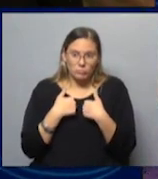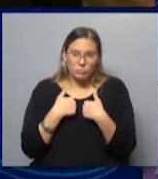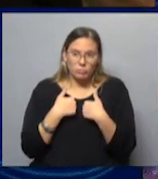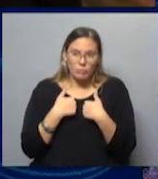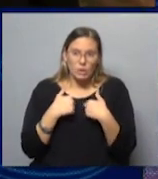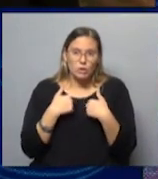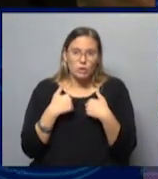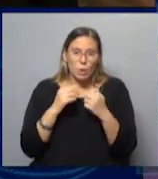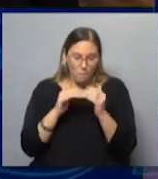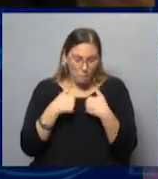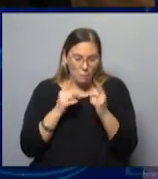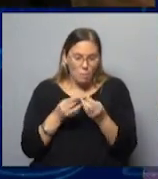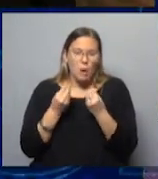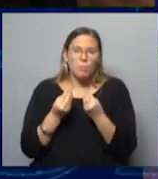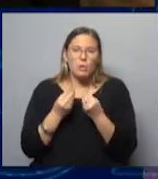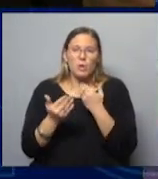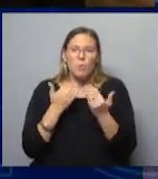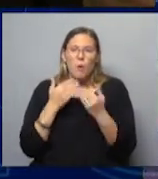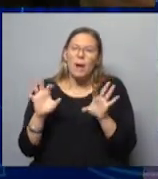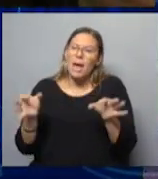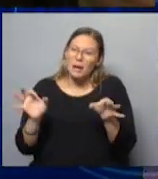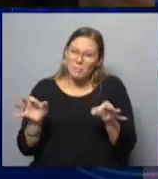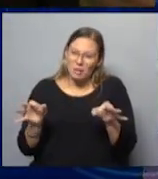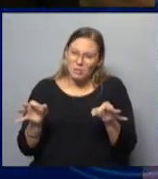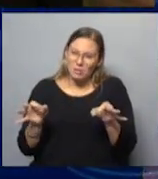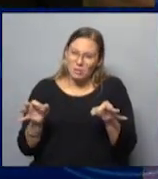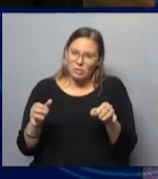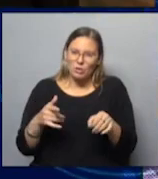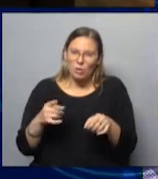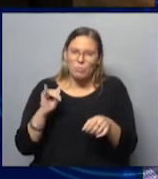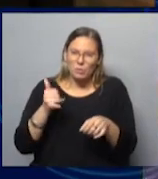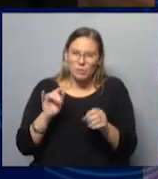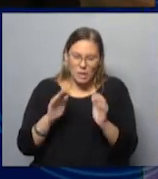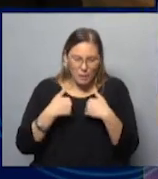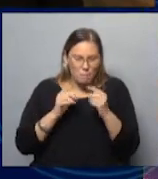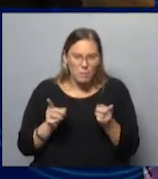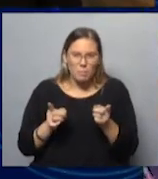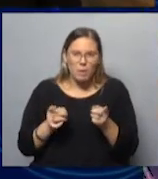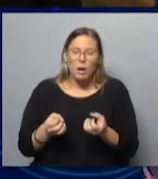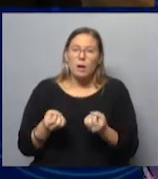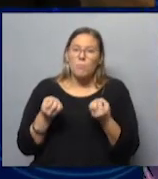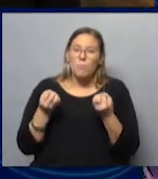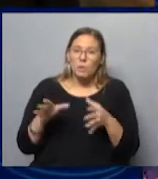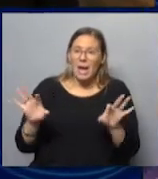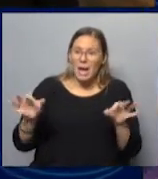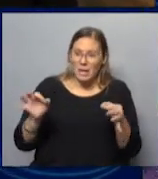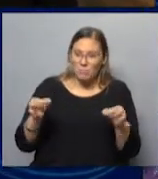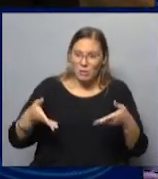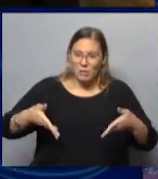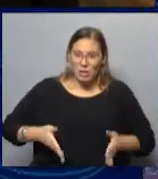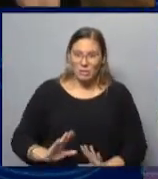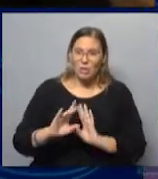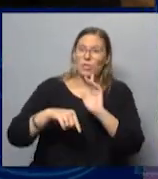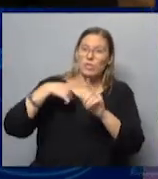cuestiono a mí misma es por qué no hablé con mis hermanos, eso es como un reproche que tengo hacia mí misma, porque mis hermanos nacieron